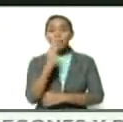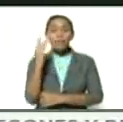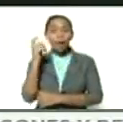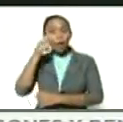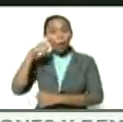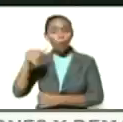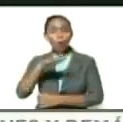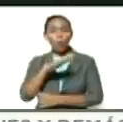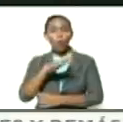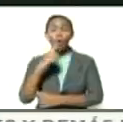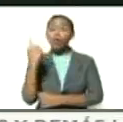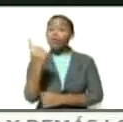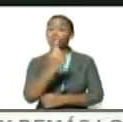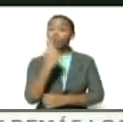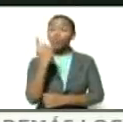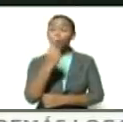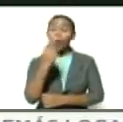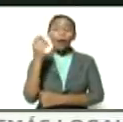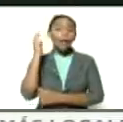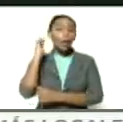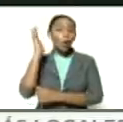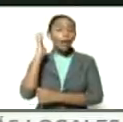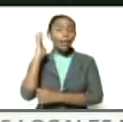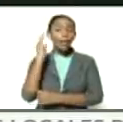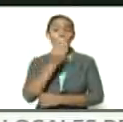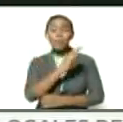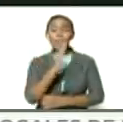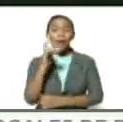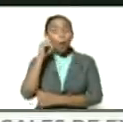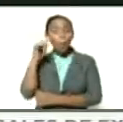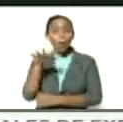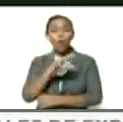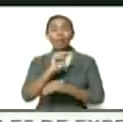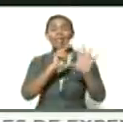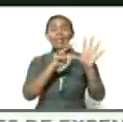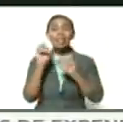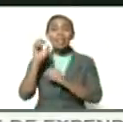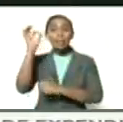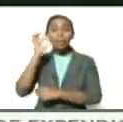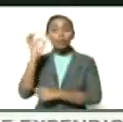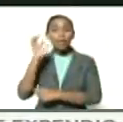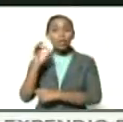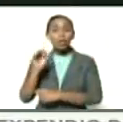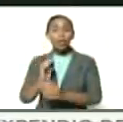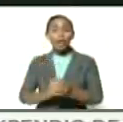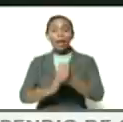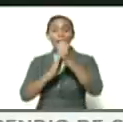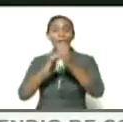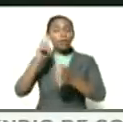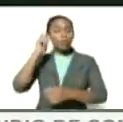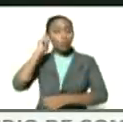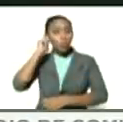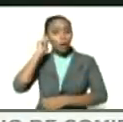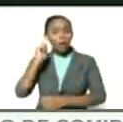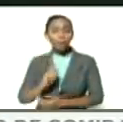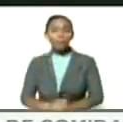solo en el congreso bicentenario de los pueblos el 70% del liderazgo son mujeres